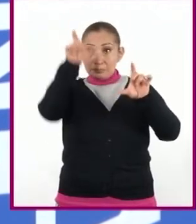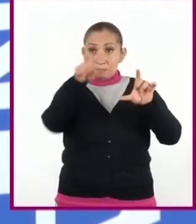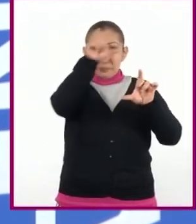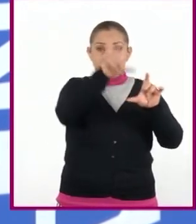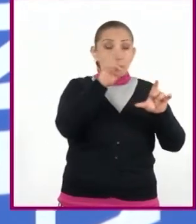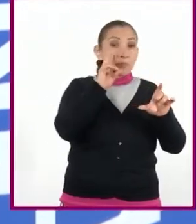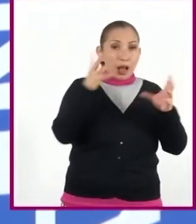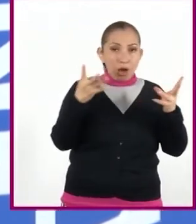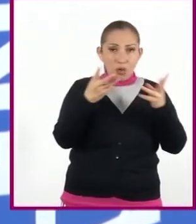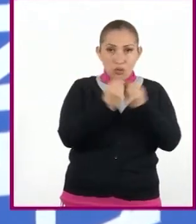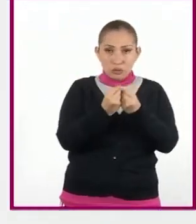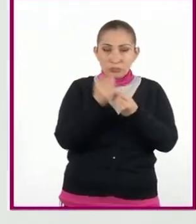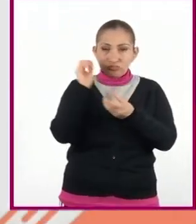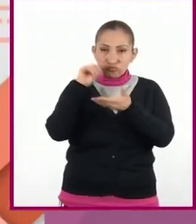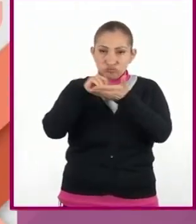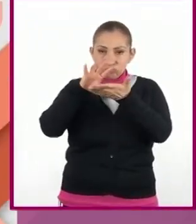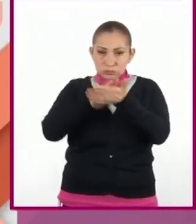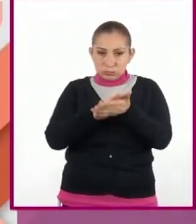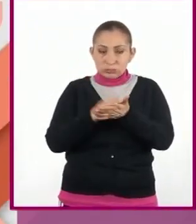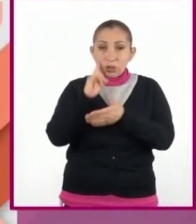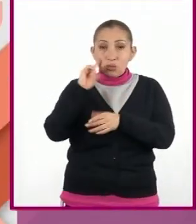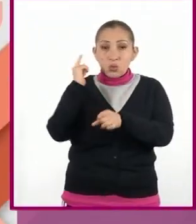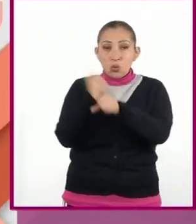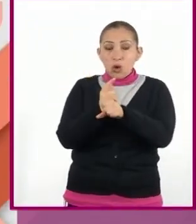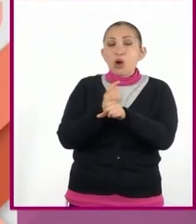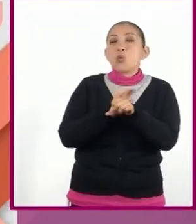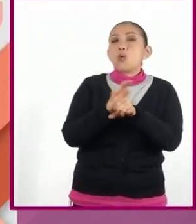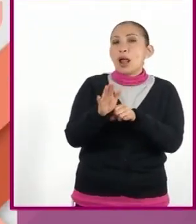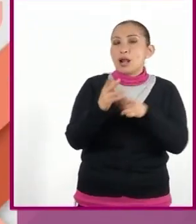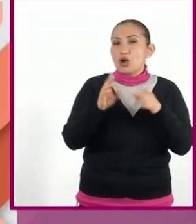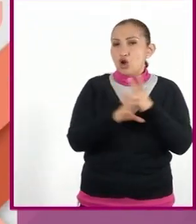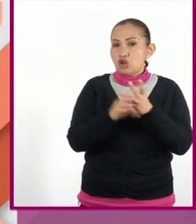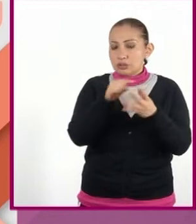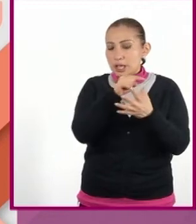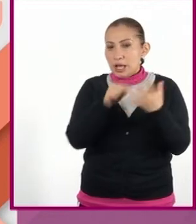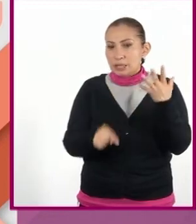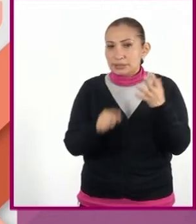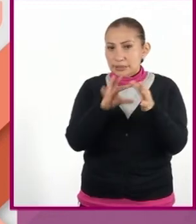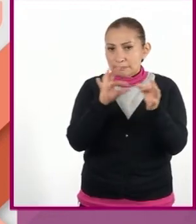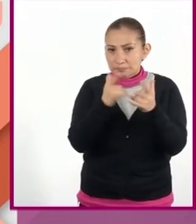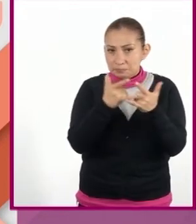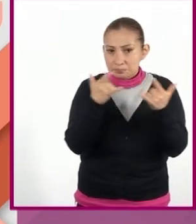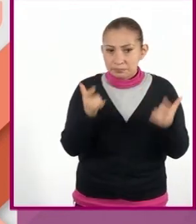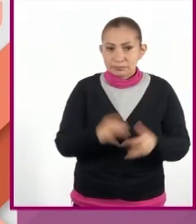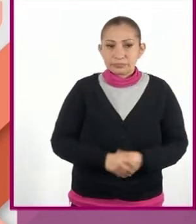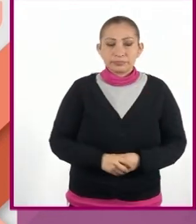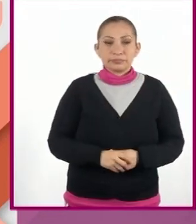para que juntos la llenemos, identificando los siguientes elementos de un cuento.